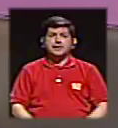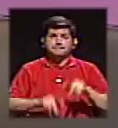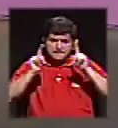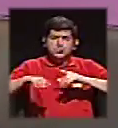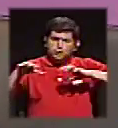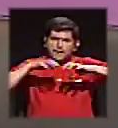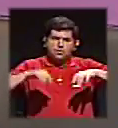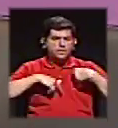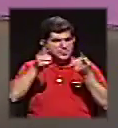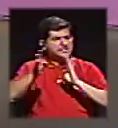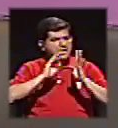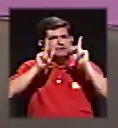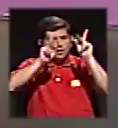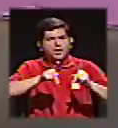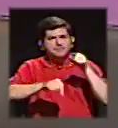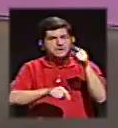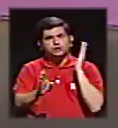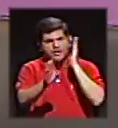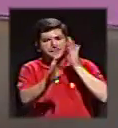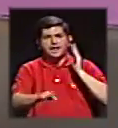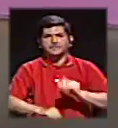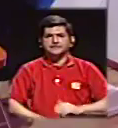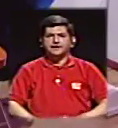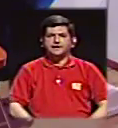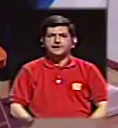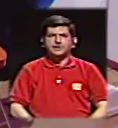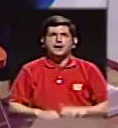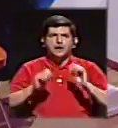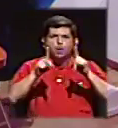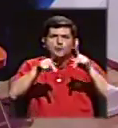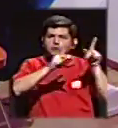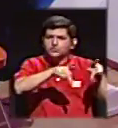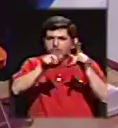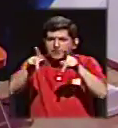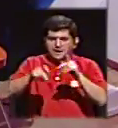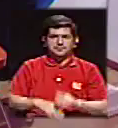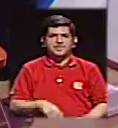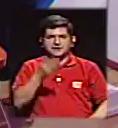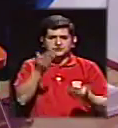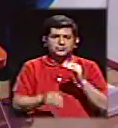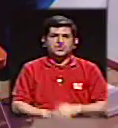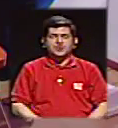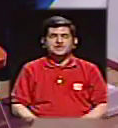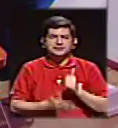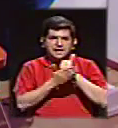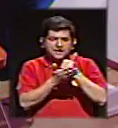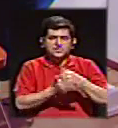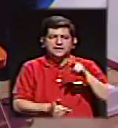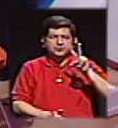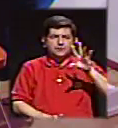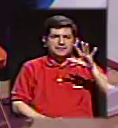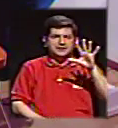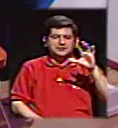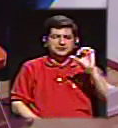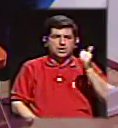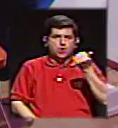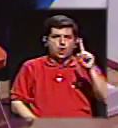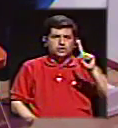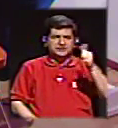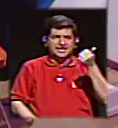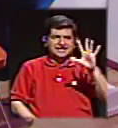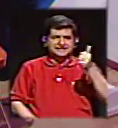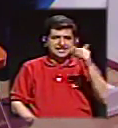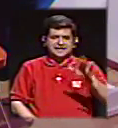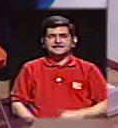para ir a hablar con la fuente, eso sin duda. Quiero darle la posibilidad a las personas que han cobrado al 2511-1515 con sus consultas,